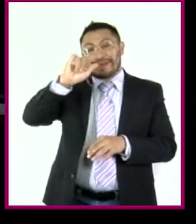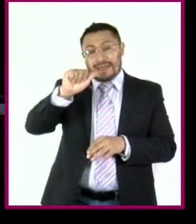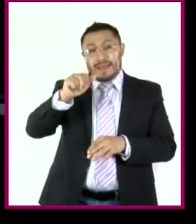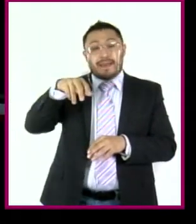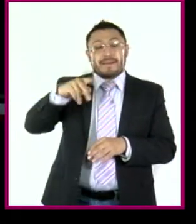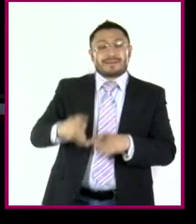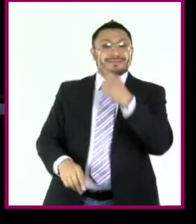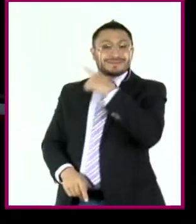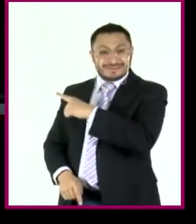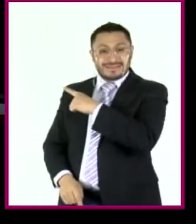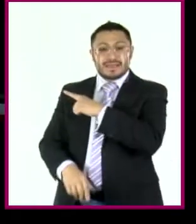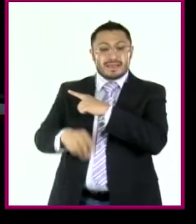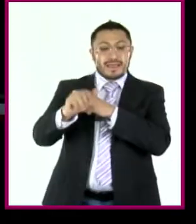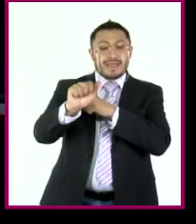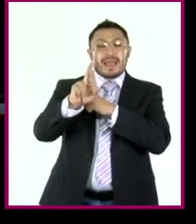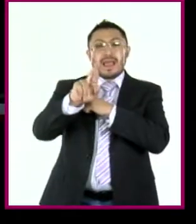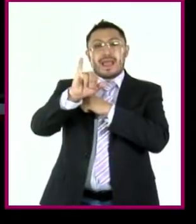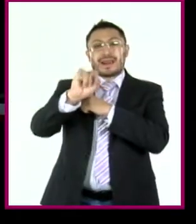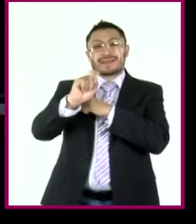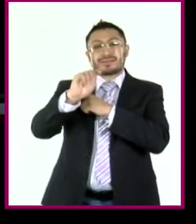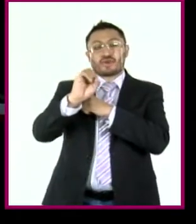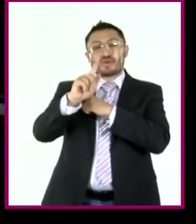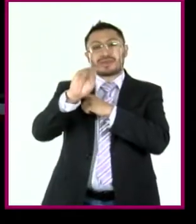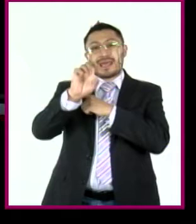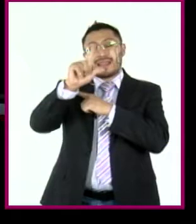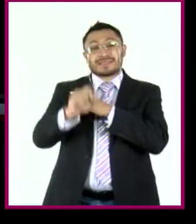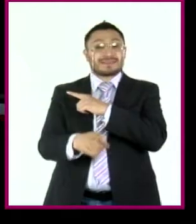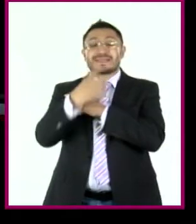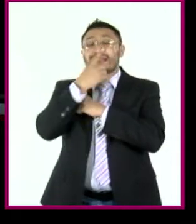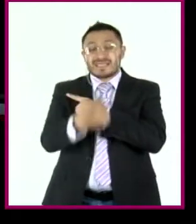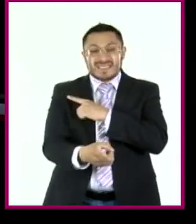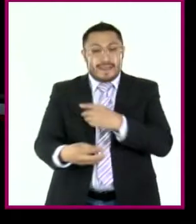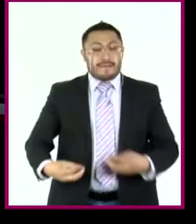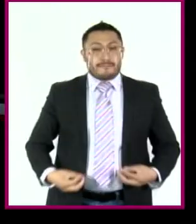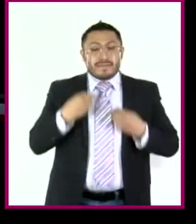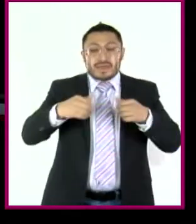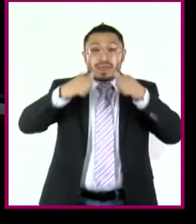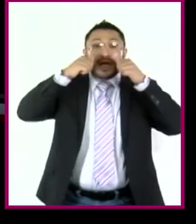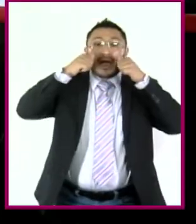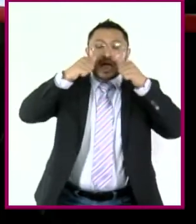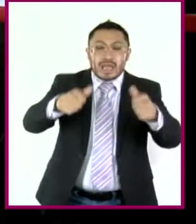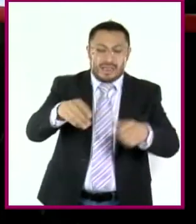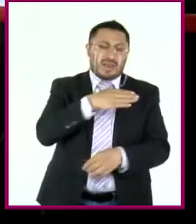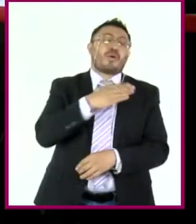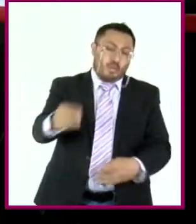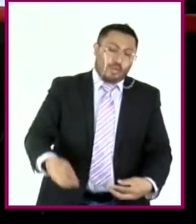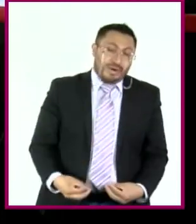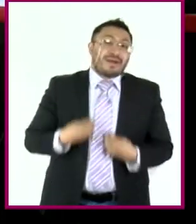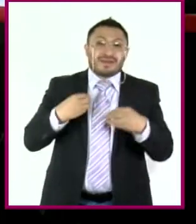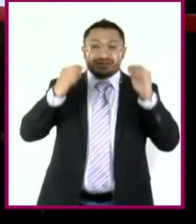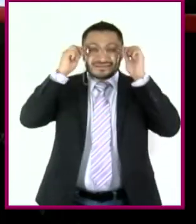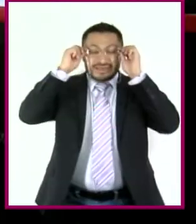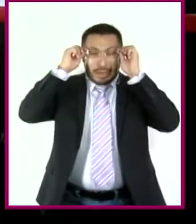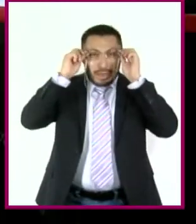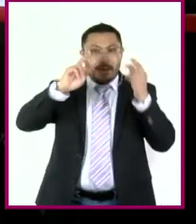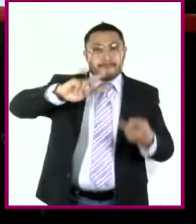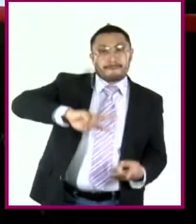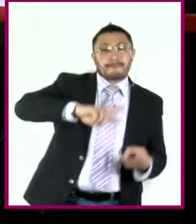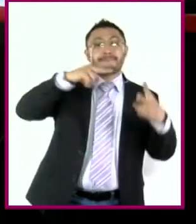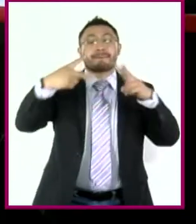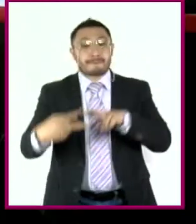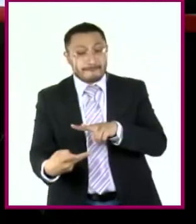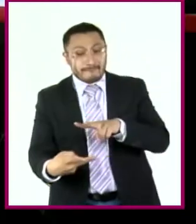en esto de Platón, argumentaba que la vida contemplativa era la vida buena. En contraste,